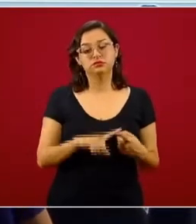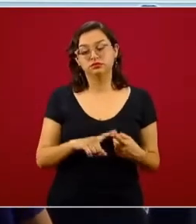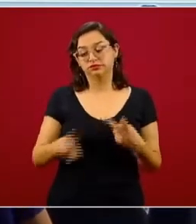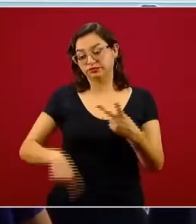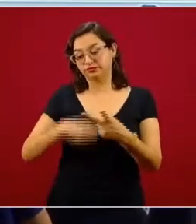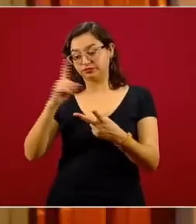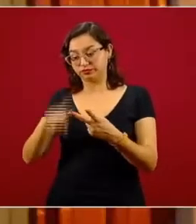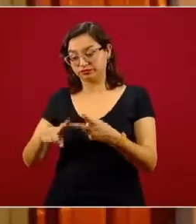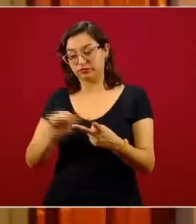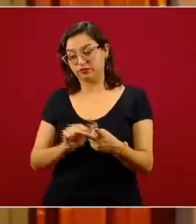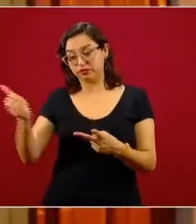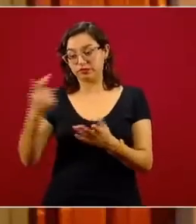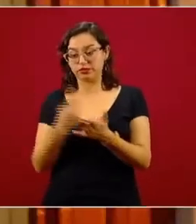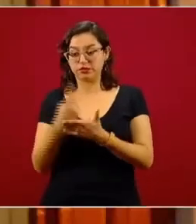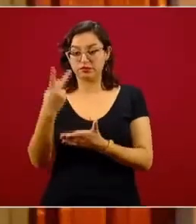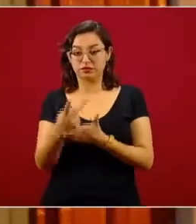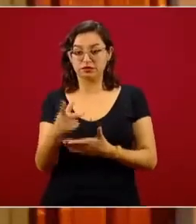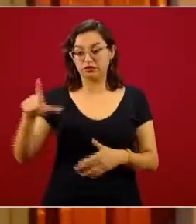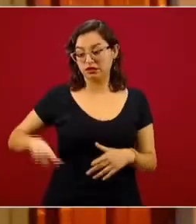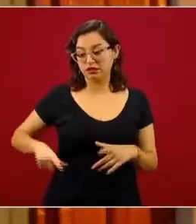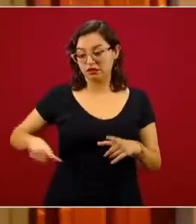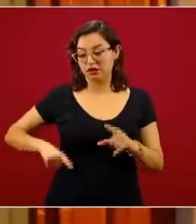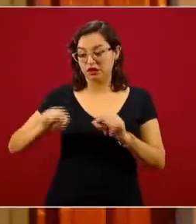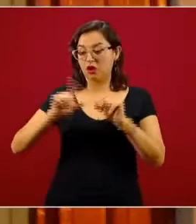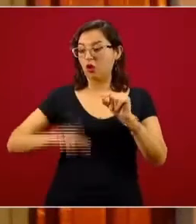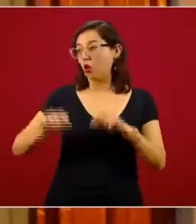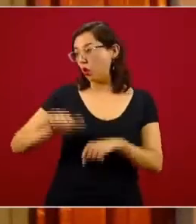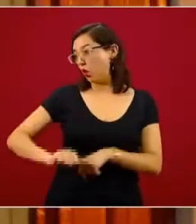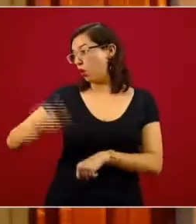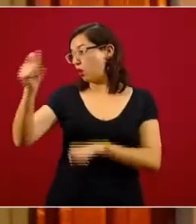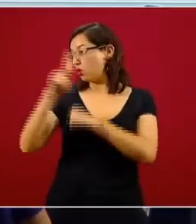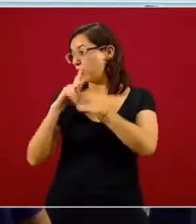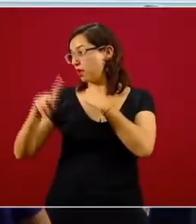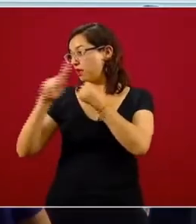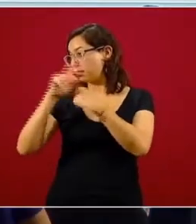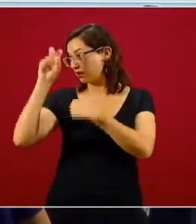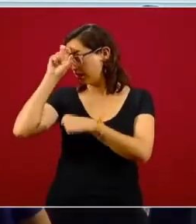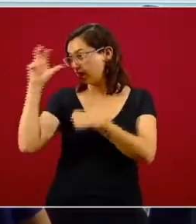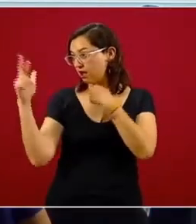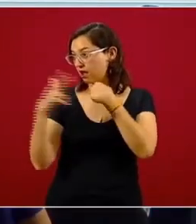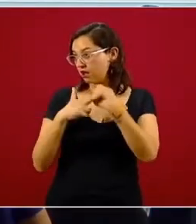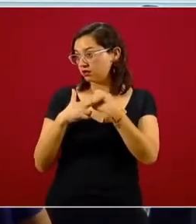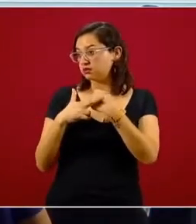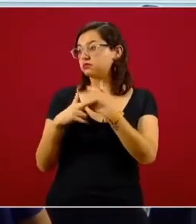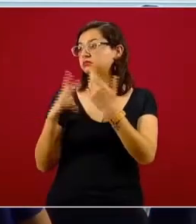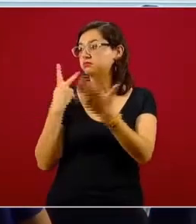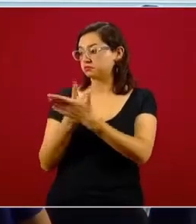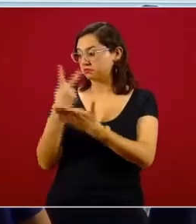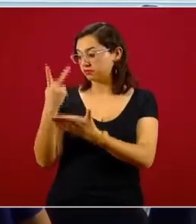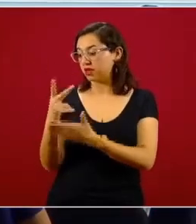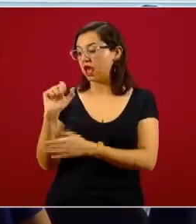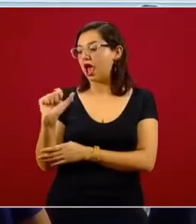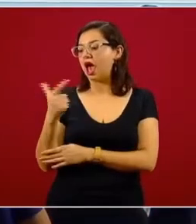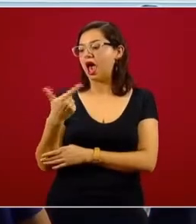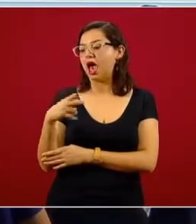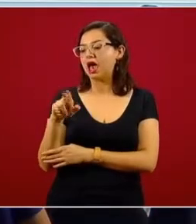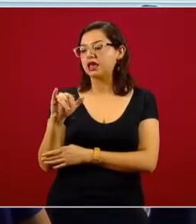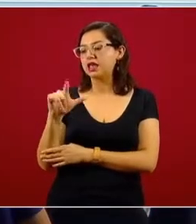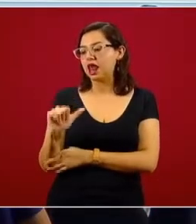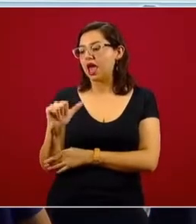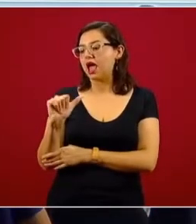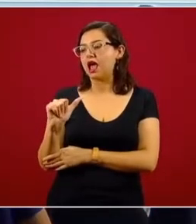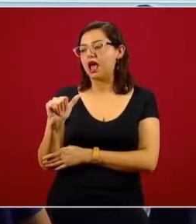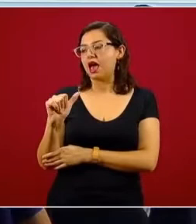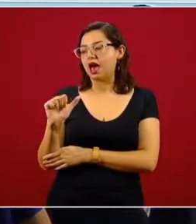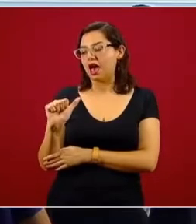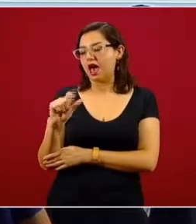más importante que entrega el gobierno mexicano a extranjeros, esta es la presea más importante que se entrega a connacionales. Es una